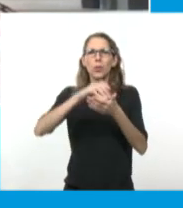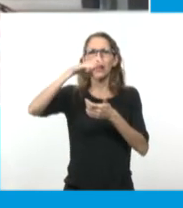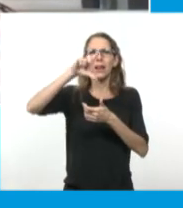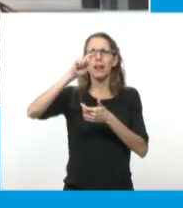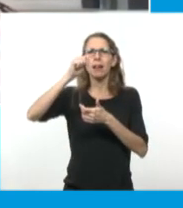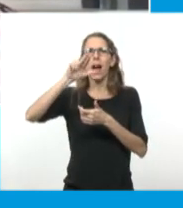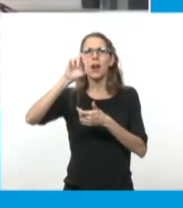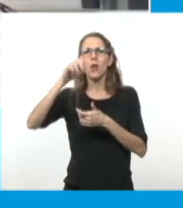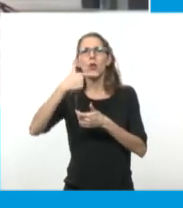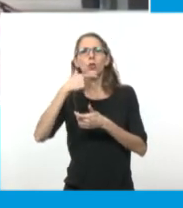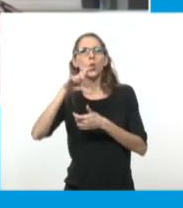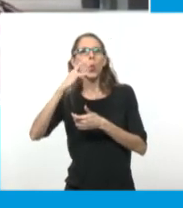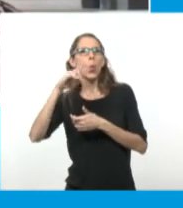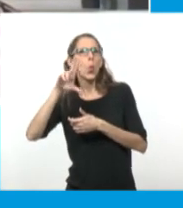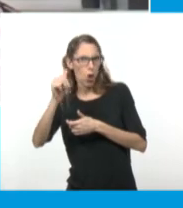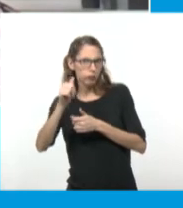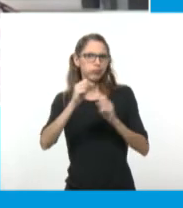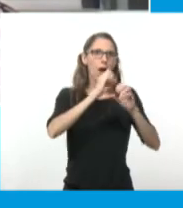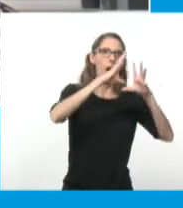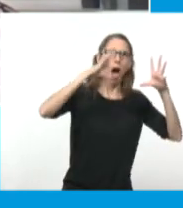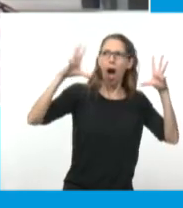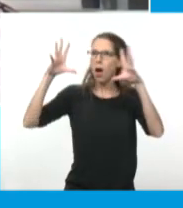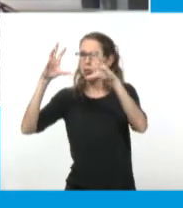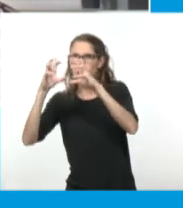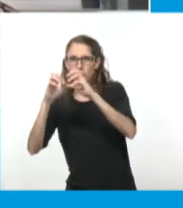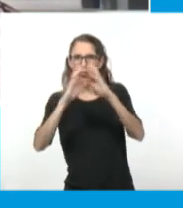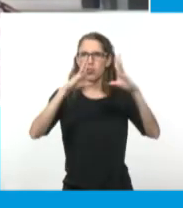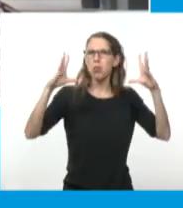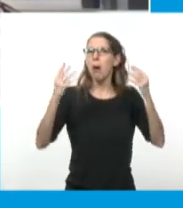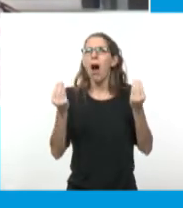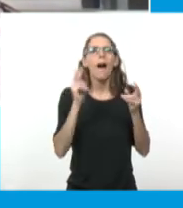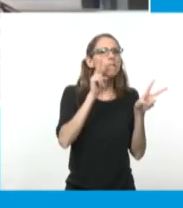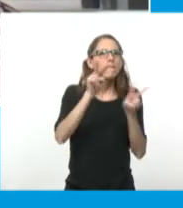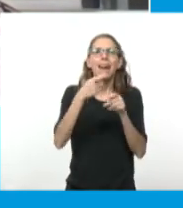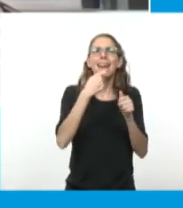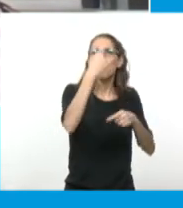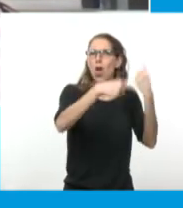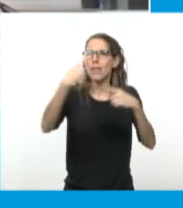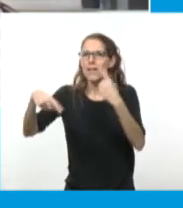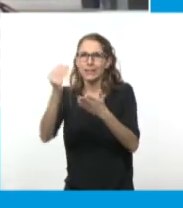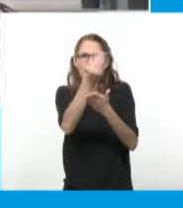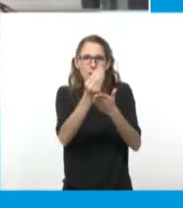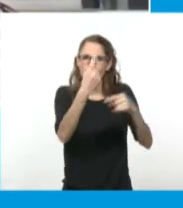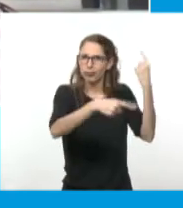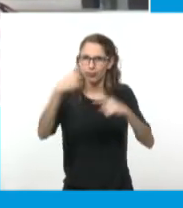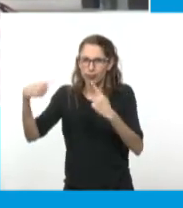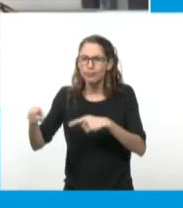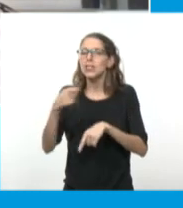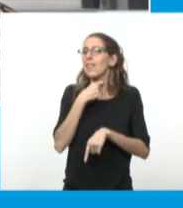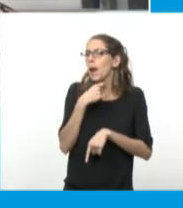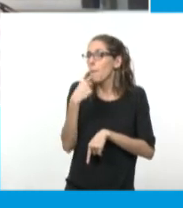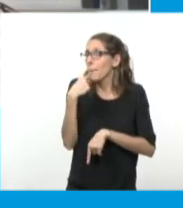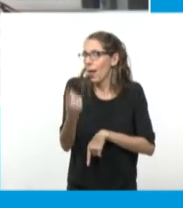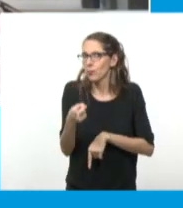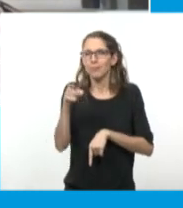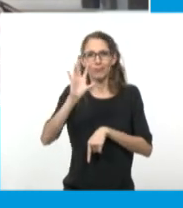Sí. Estamos viendo cómo se usa o cómo lo usan distintos dibujantes, distintos historietistas. Sí. Lo que me gustaría preguntarte, yo sé que vos